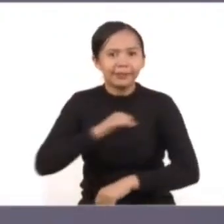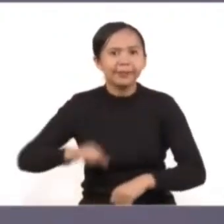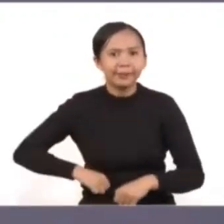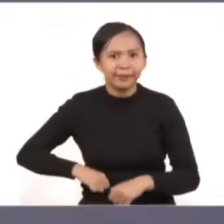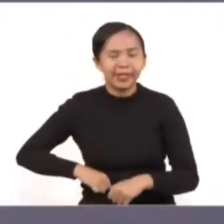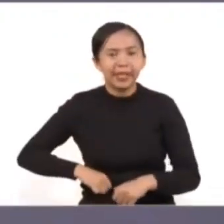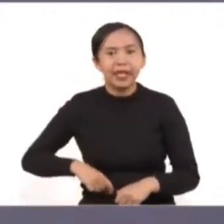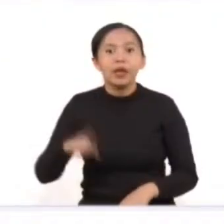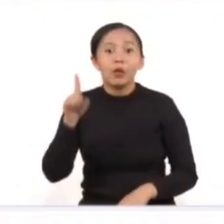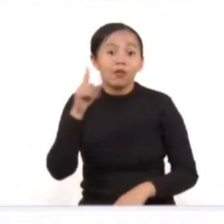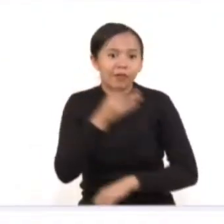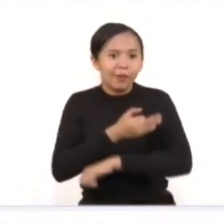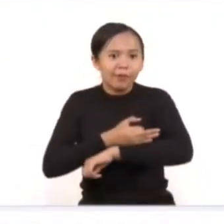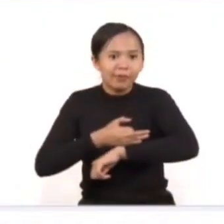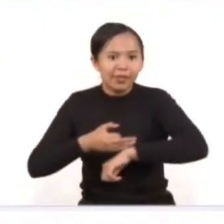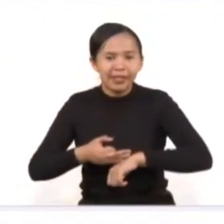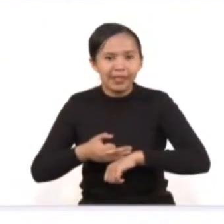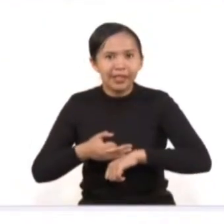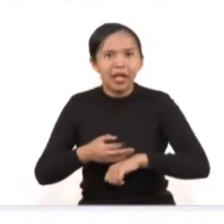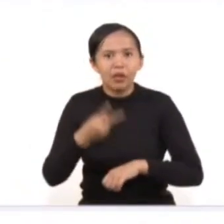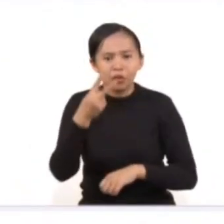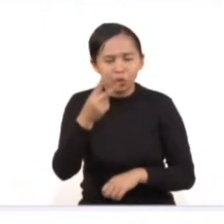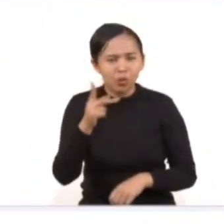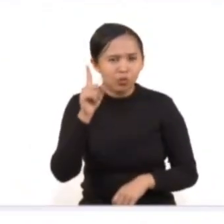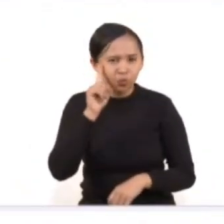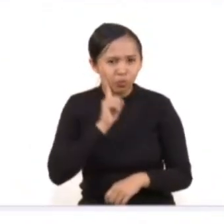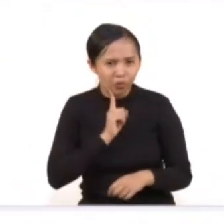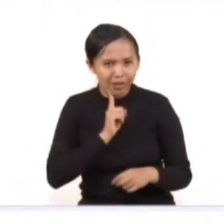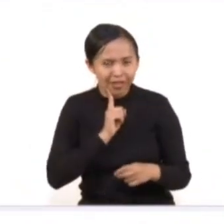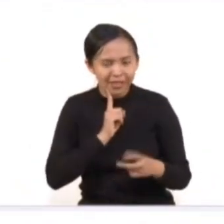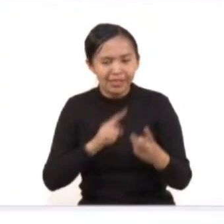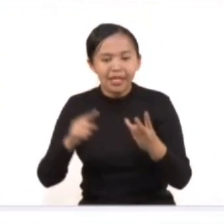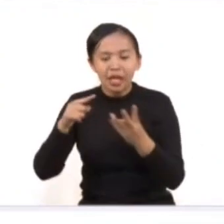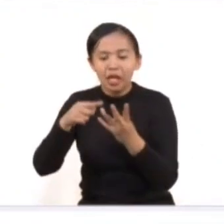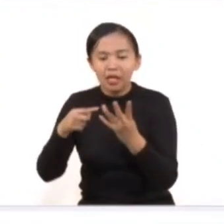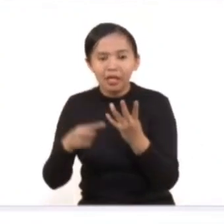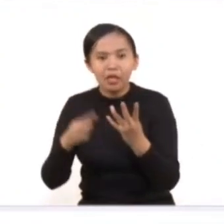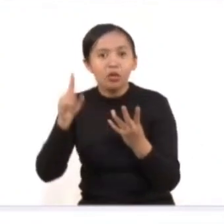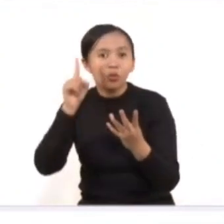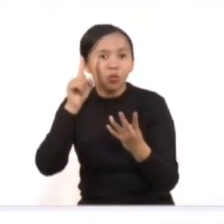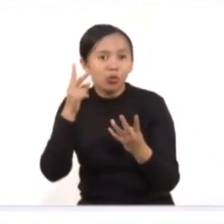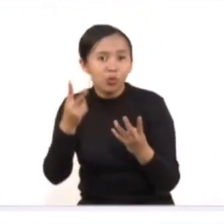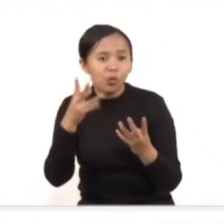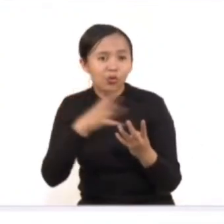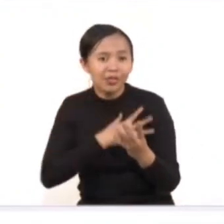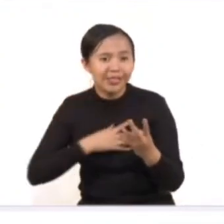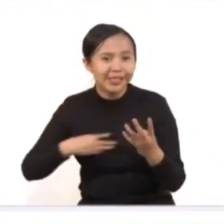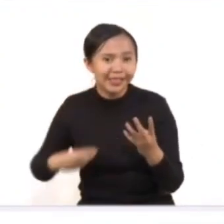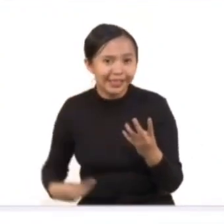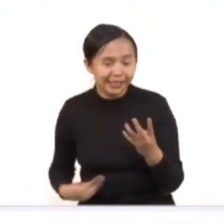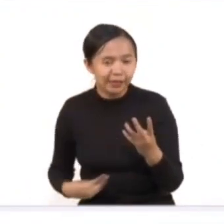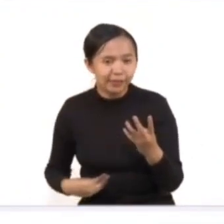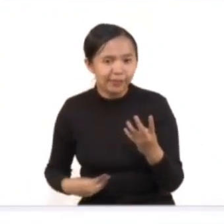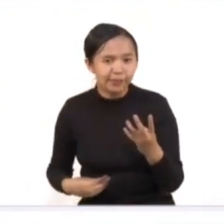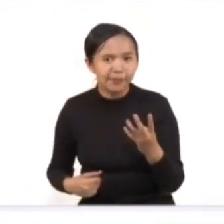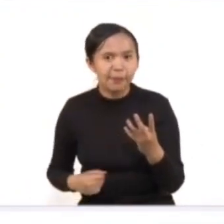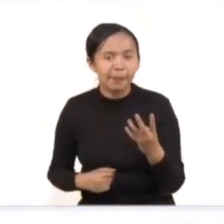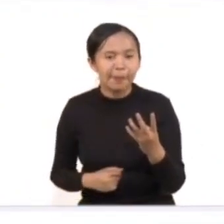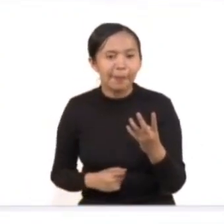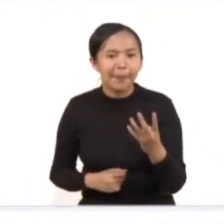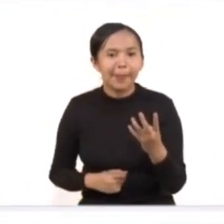contra de una familia de dos mujeres y sus dos hijos entre dos y cuatro años de edad.